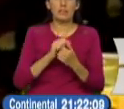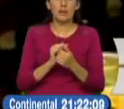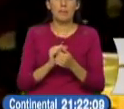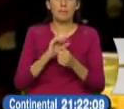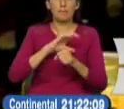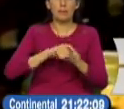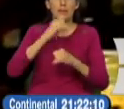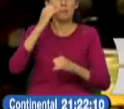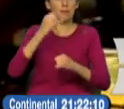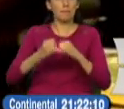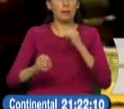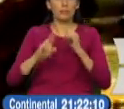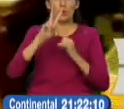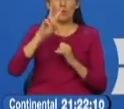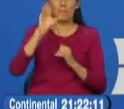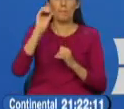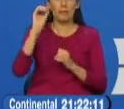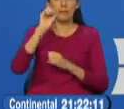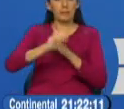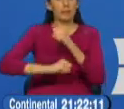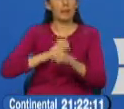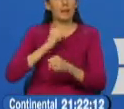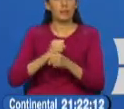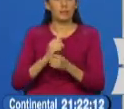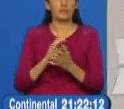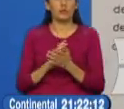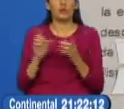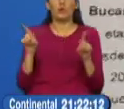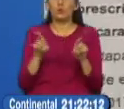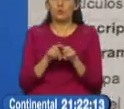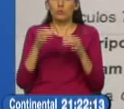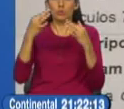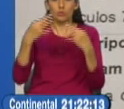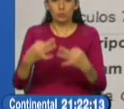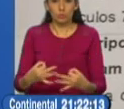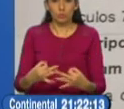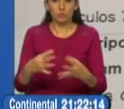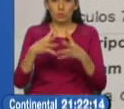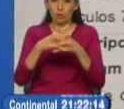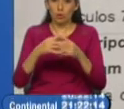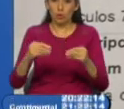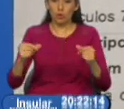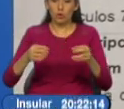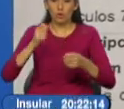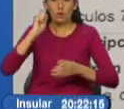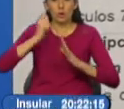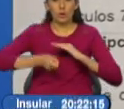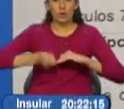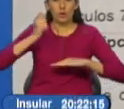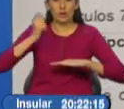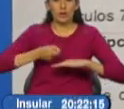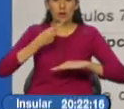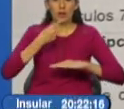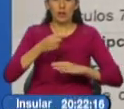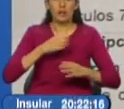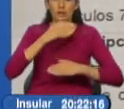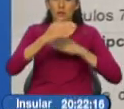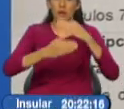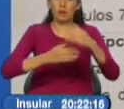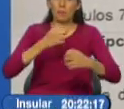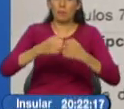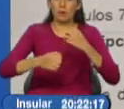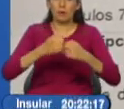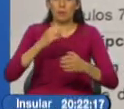máxima esto es 20 años aspecto que justamente se especifica en la resolución de la jueza nacional Gladisterán quien llevaba la causa.